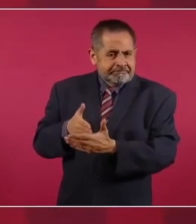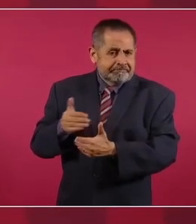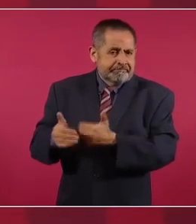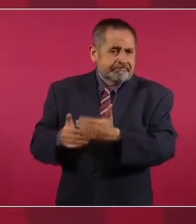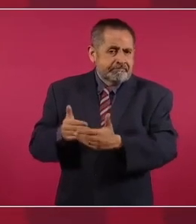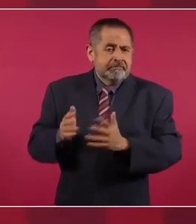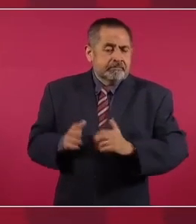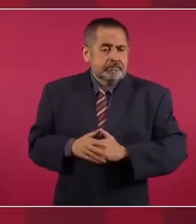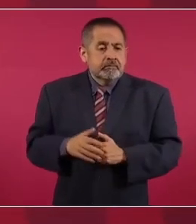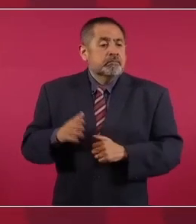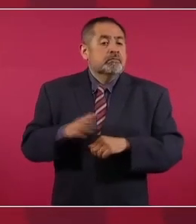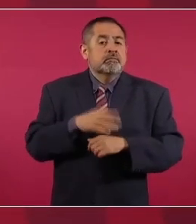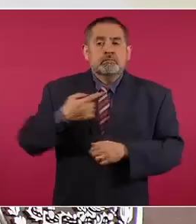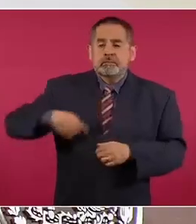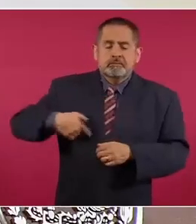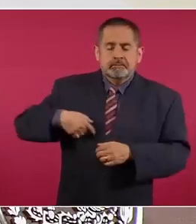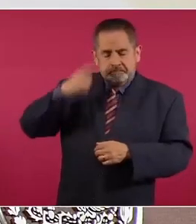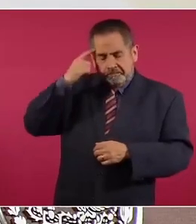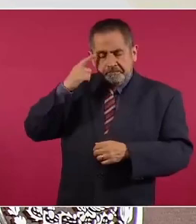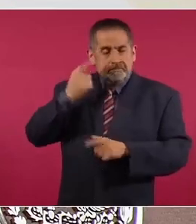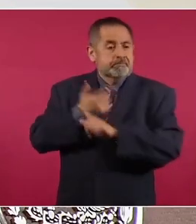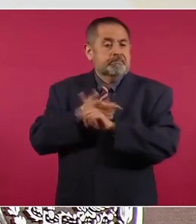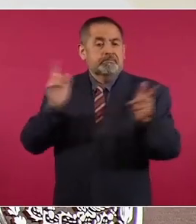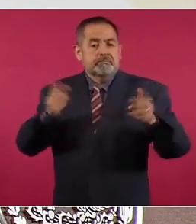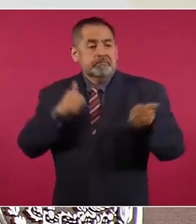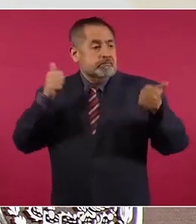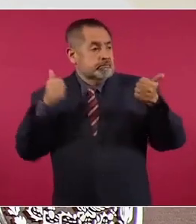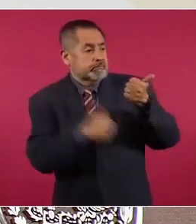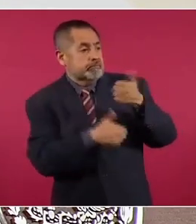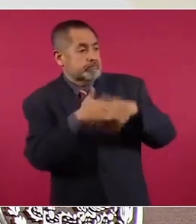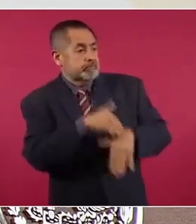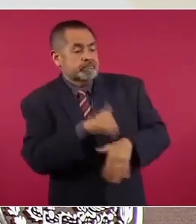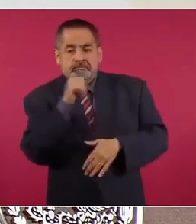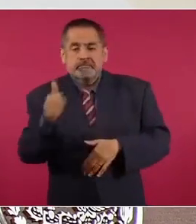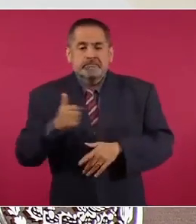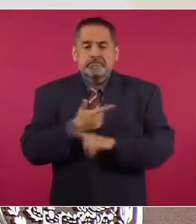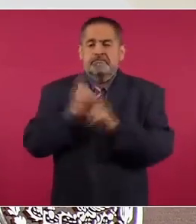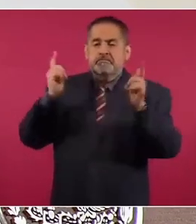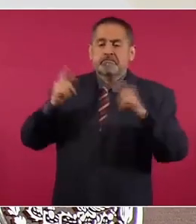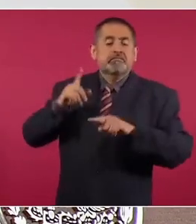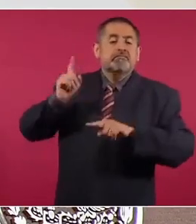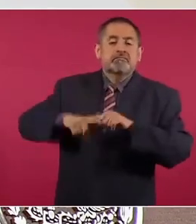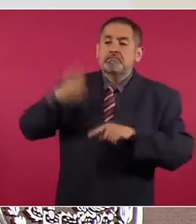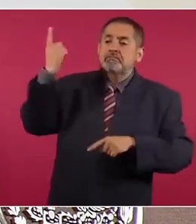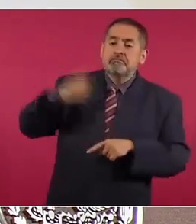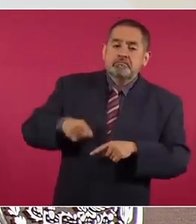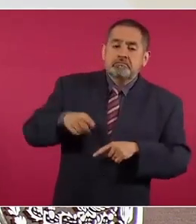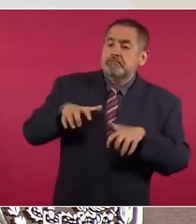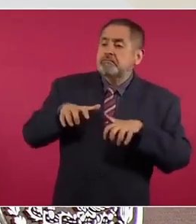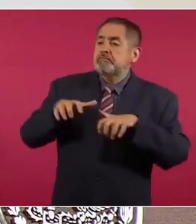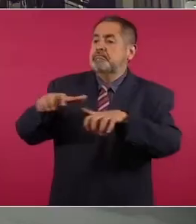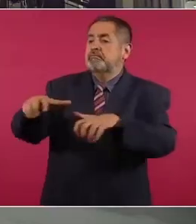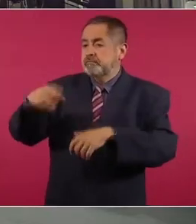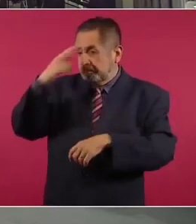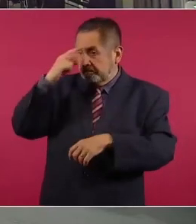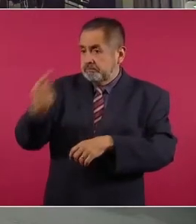porque somos libres porque nada más tenemos como amo al pueblo de México